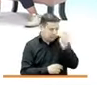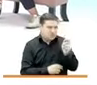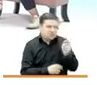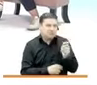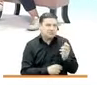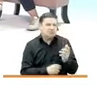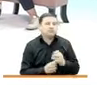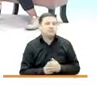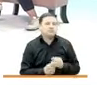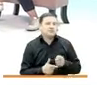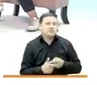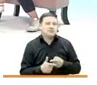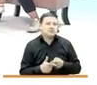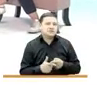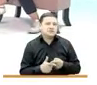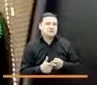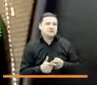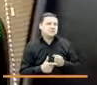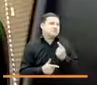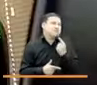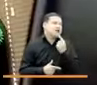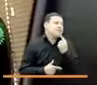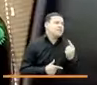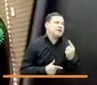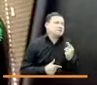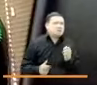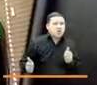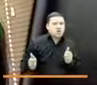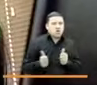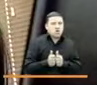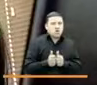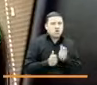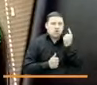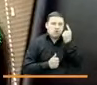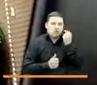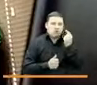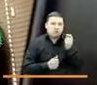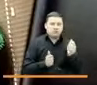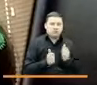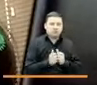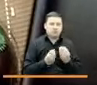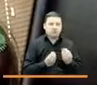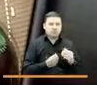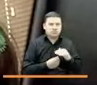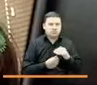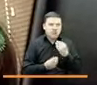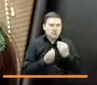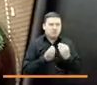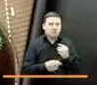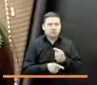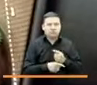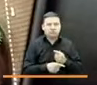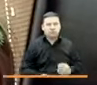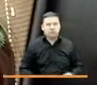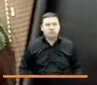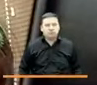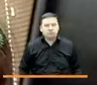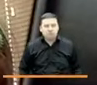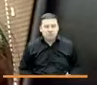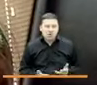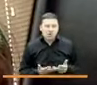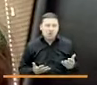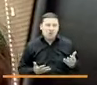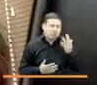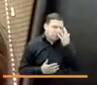Entonces, con decirles al compañero que sepa prender el fogón para que podamos comer, esas son cosas